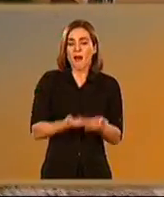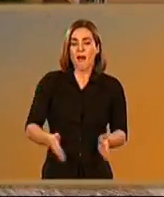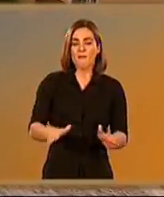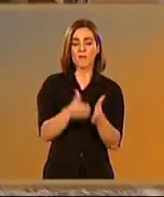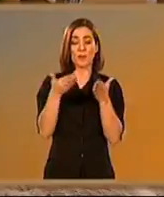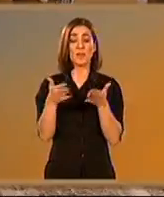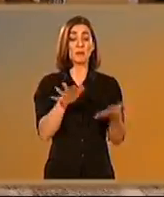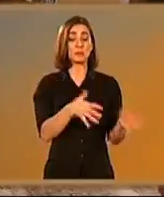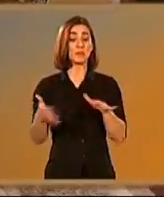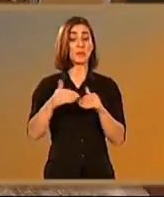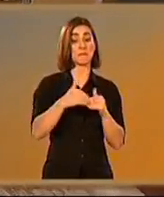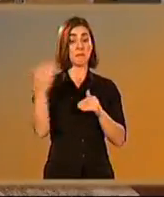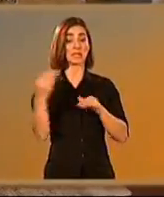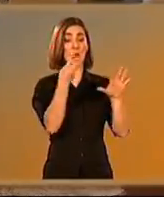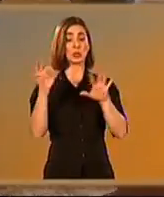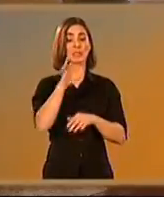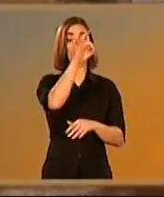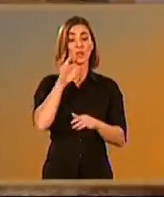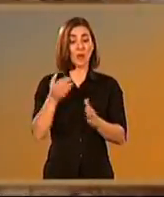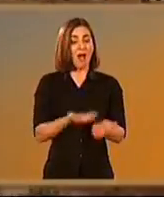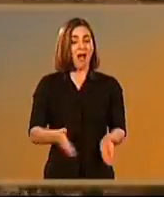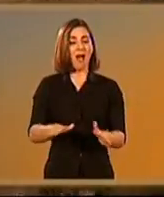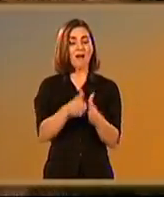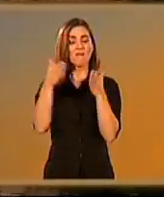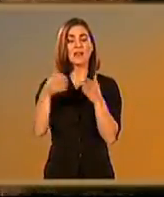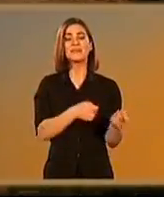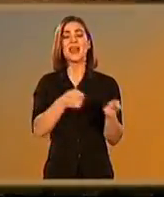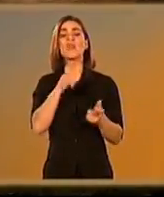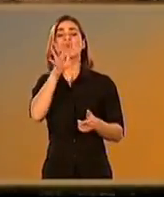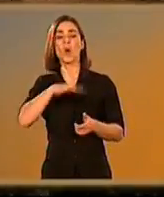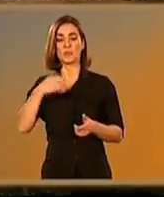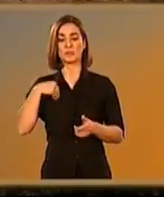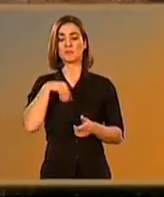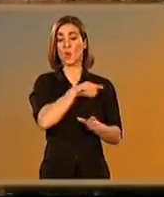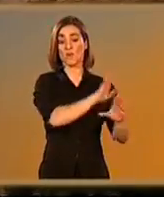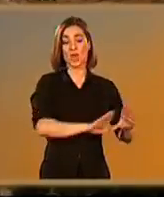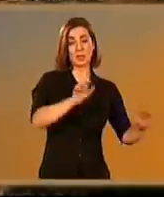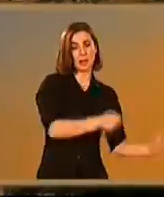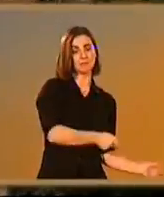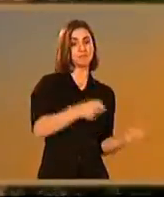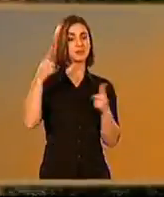restos de estas habían formado. Se calcula que más del 80% procedían de la Bética.